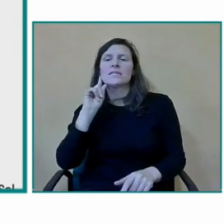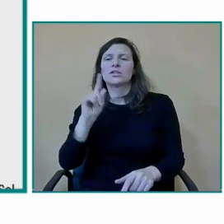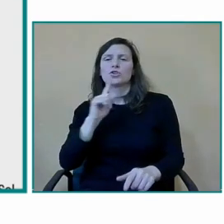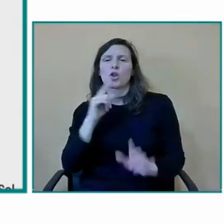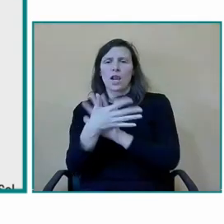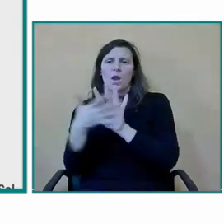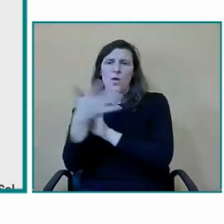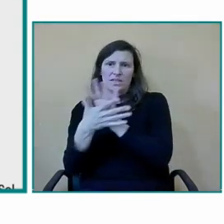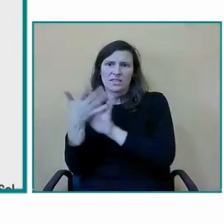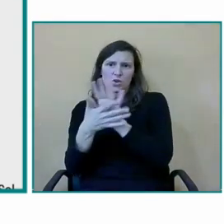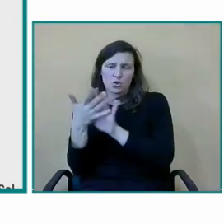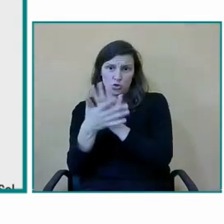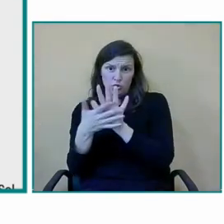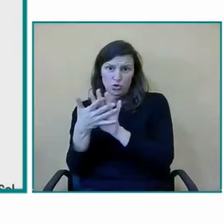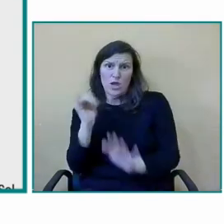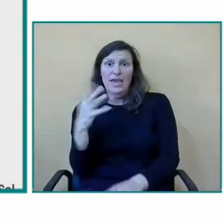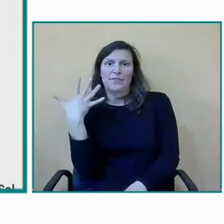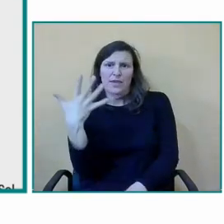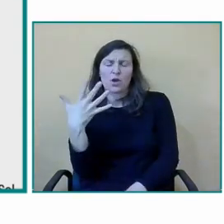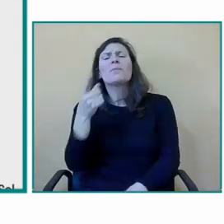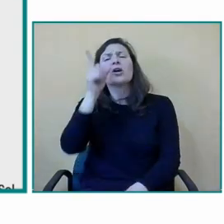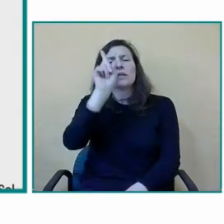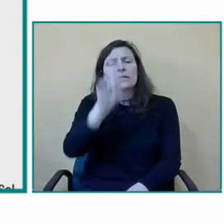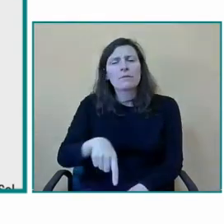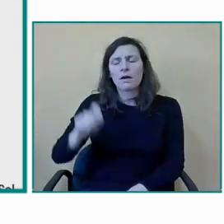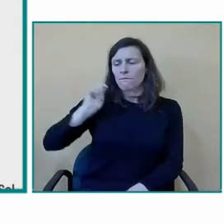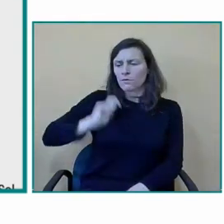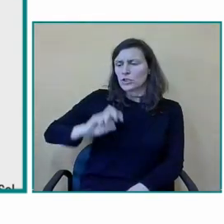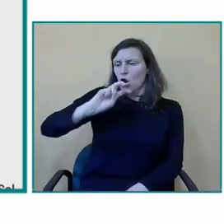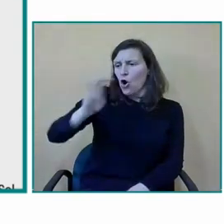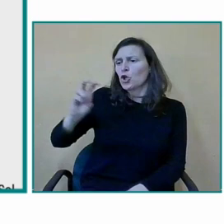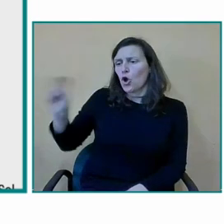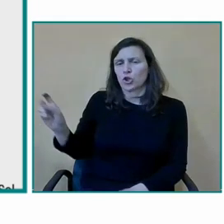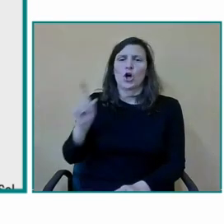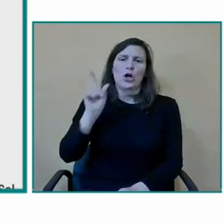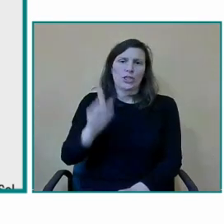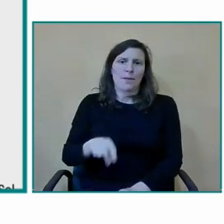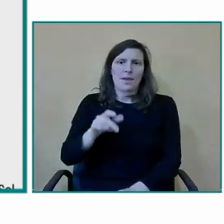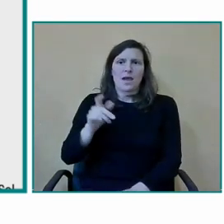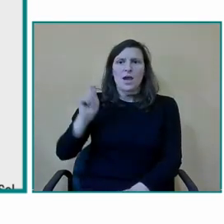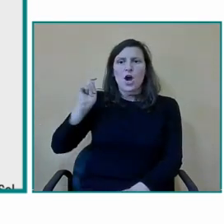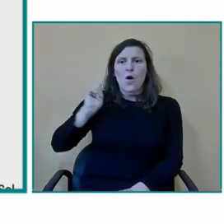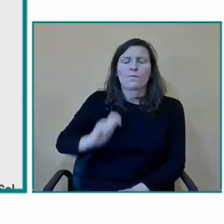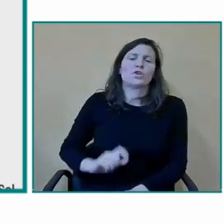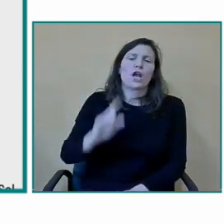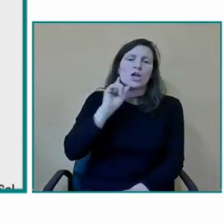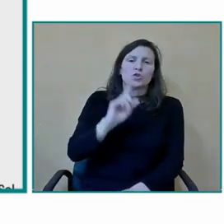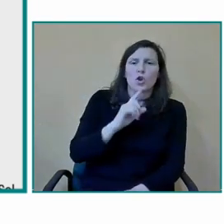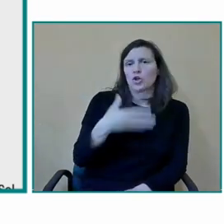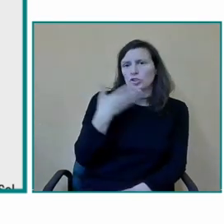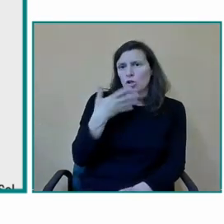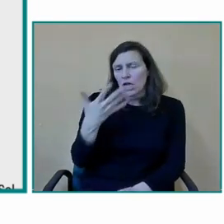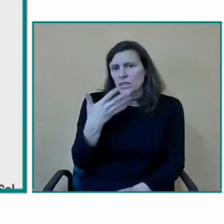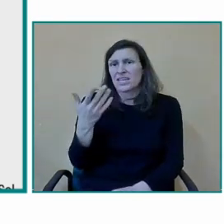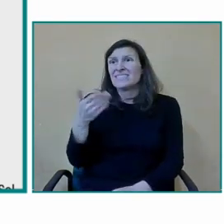adelante también hablaremos de una serie de profesionales que nos acompañan y con los que trabajamos de forma coordinada y al